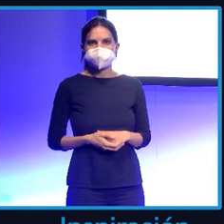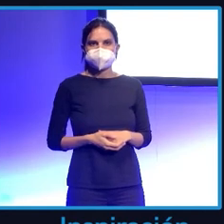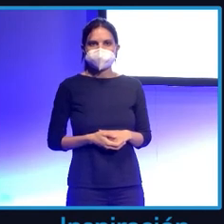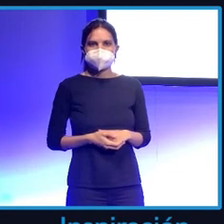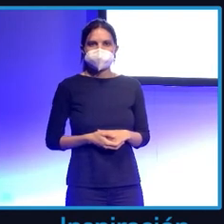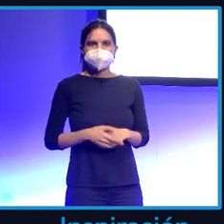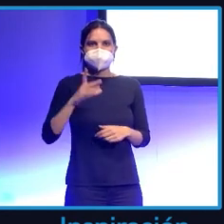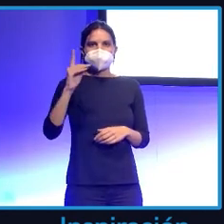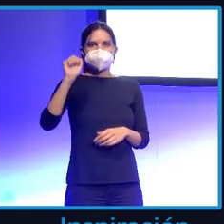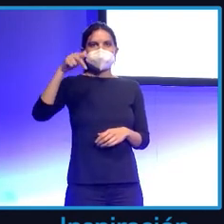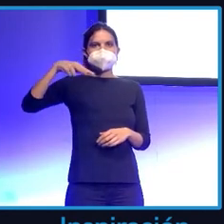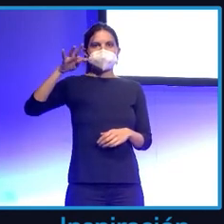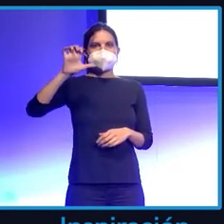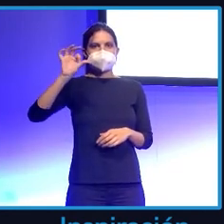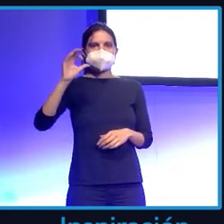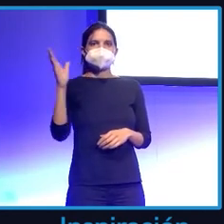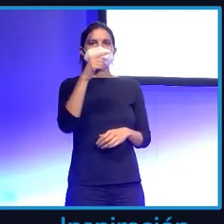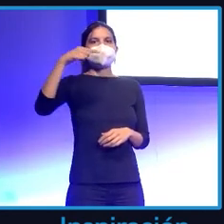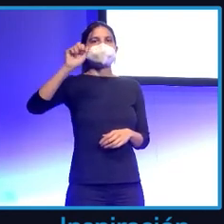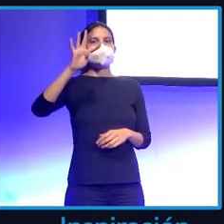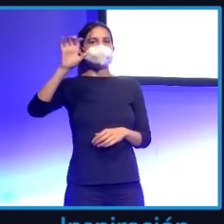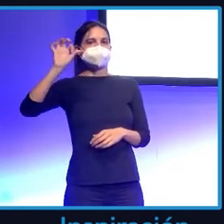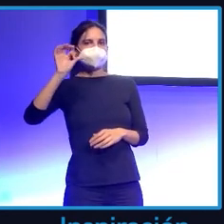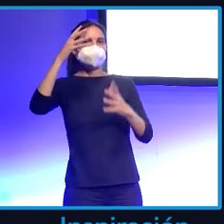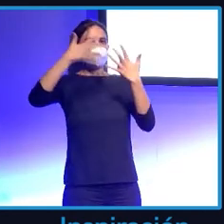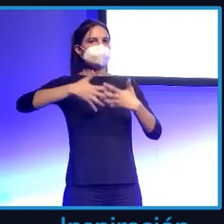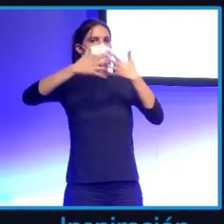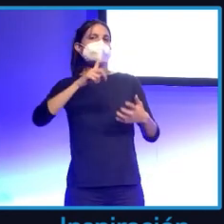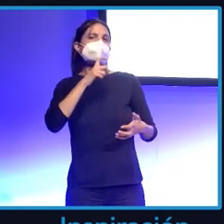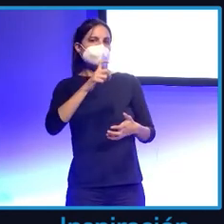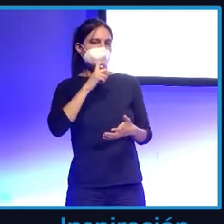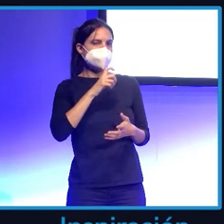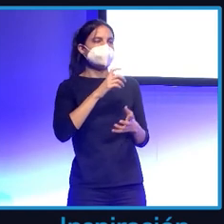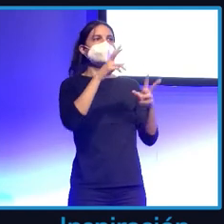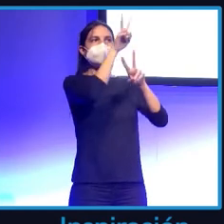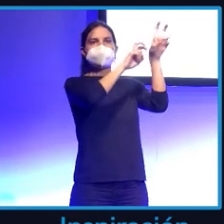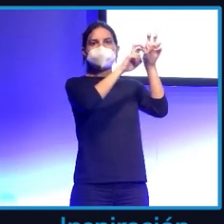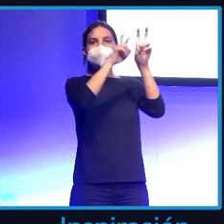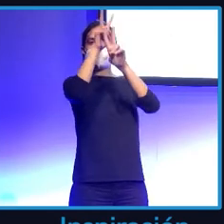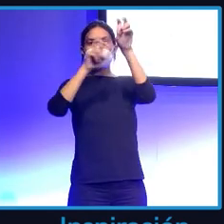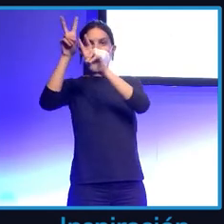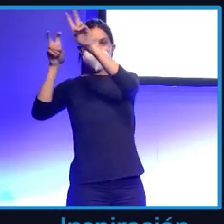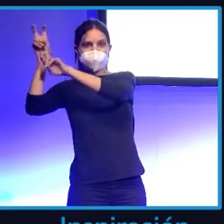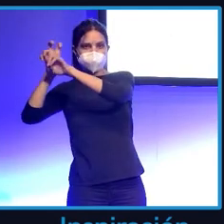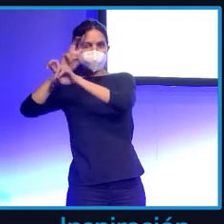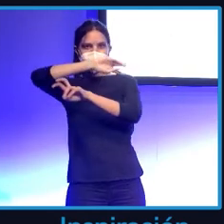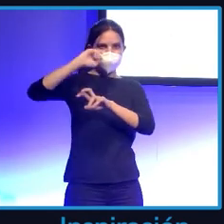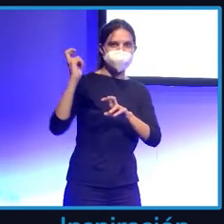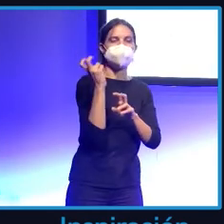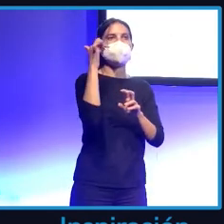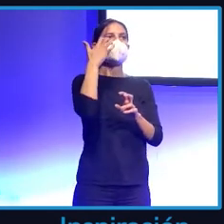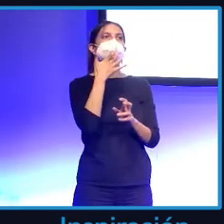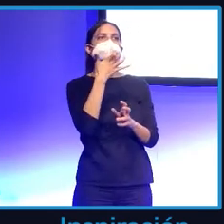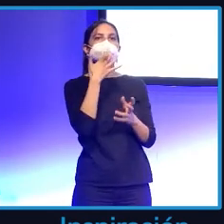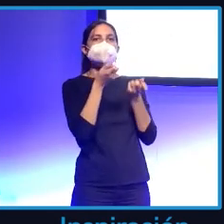Dante's Gates funciona de la siguiente forma. Tiene diferentes buscadores, donde tiene buscar personas, buscar teléfonos, buscar IP. Hola